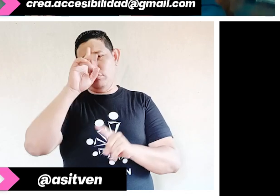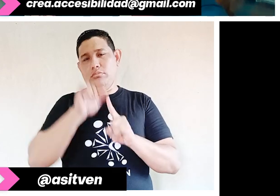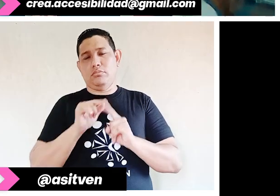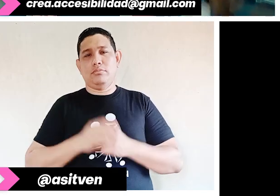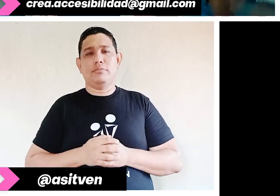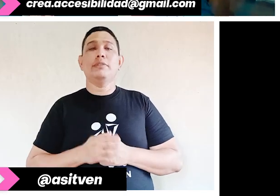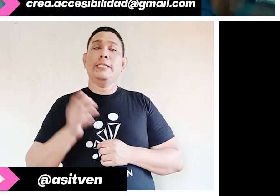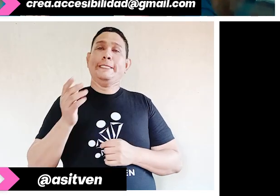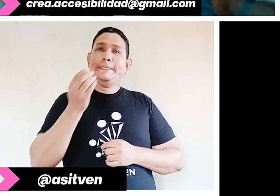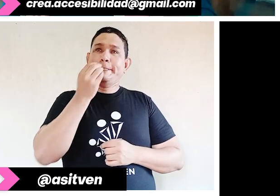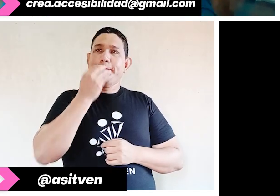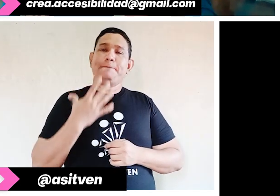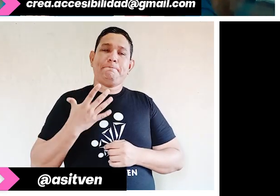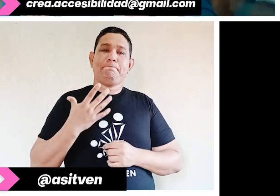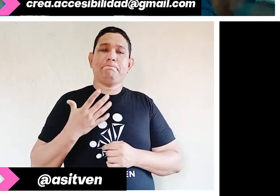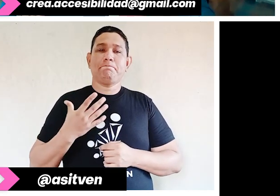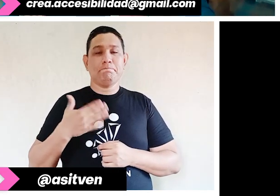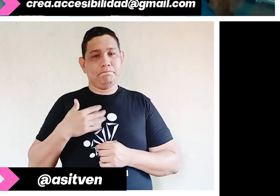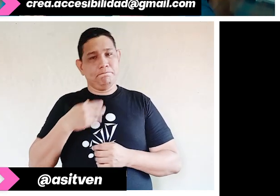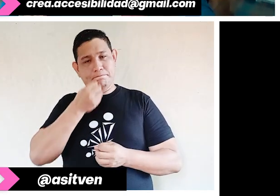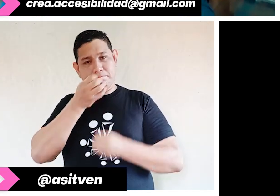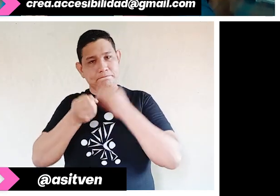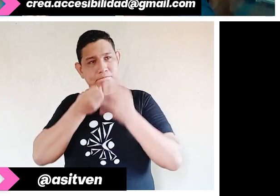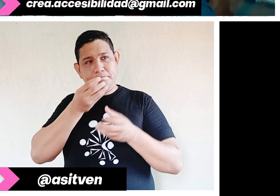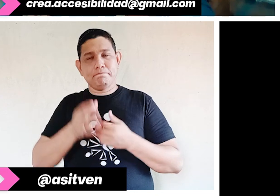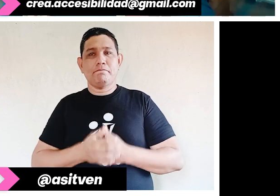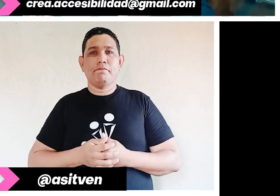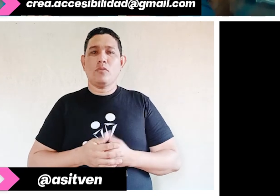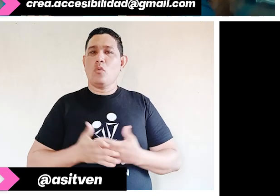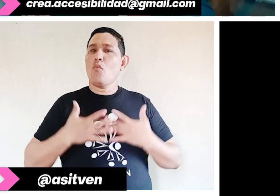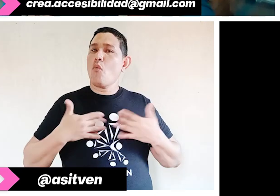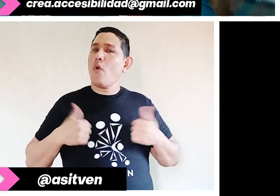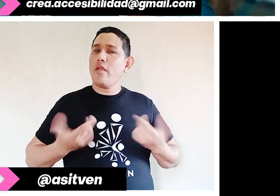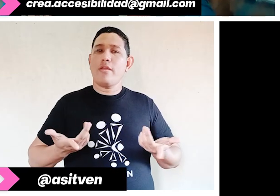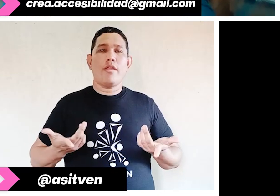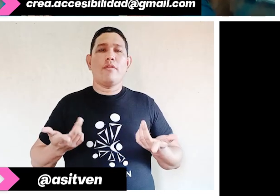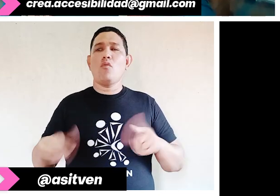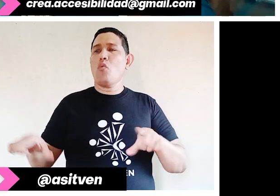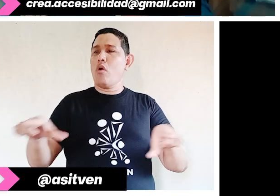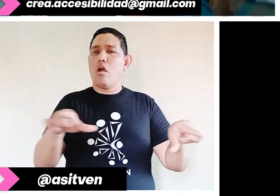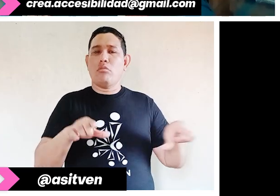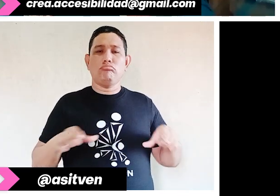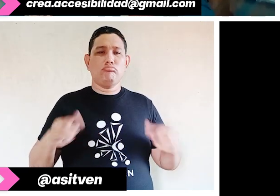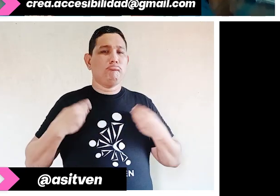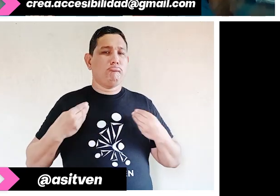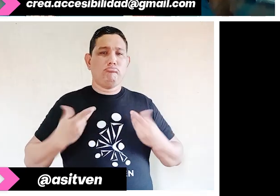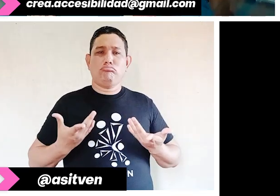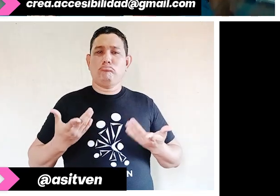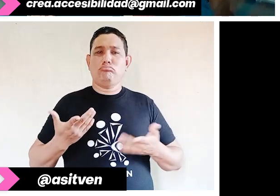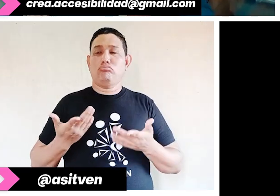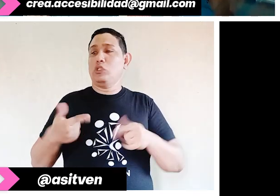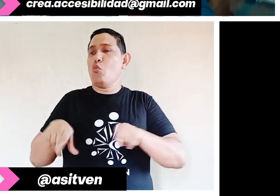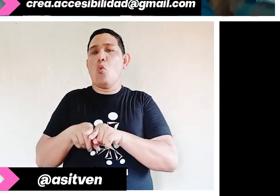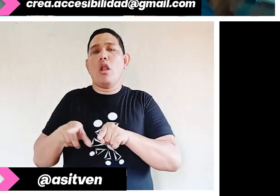Realmente, al haber comentado que cualquier espacio de vida, en otras palabras, sea tangible